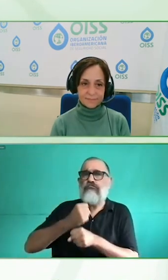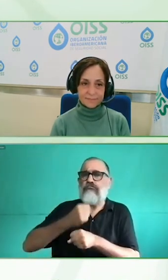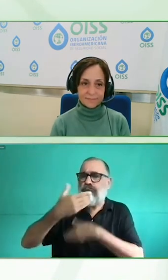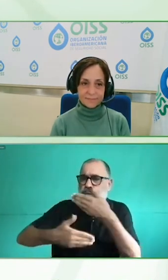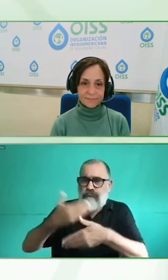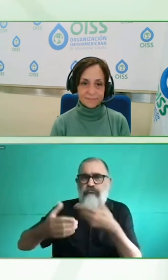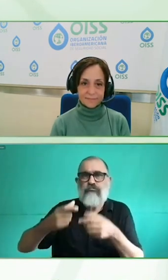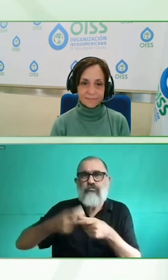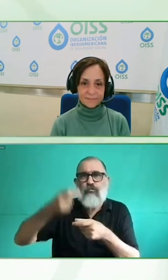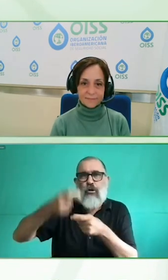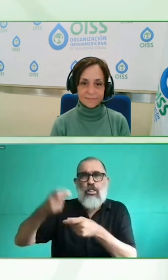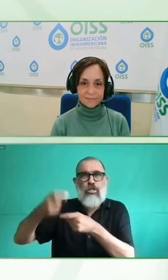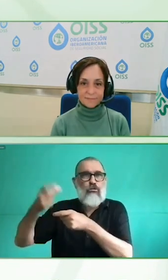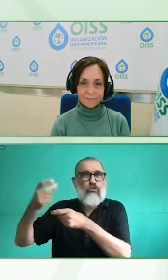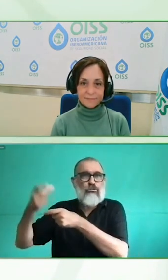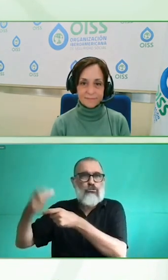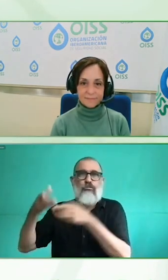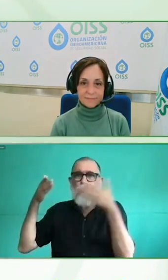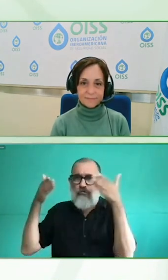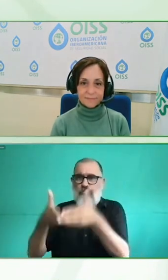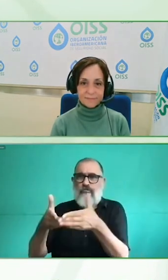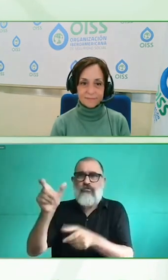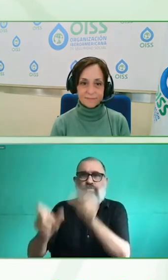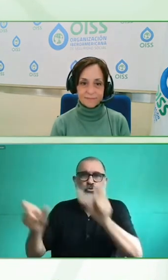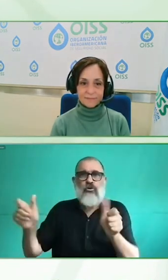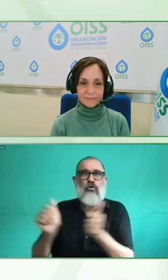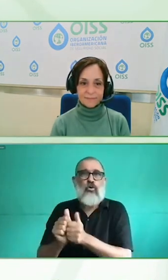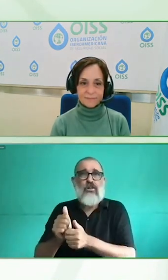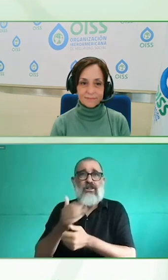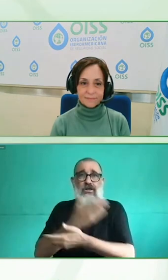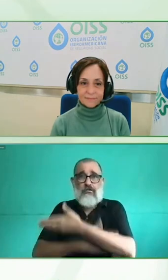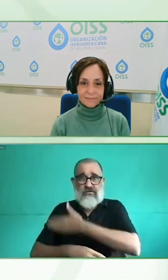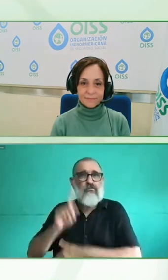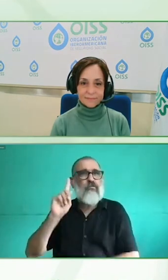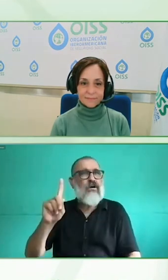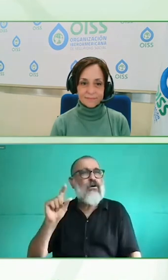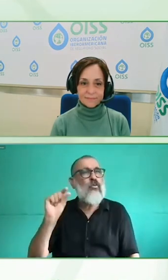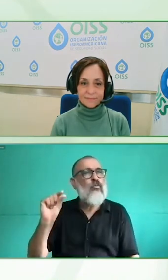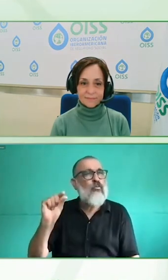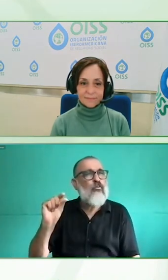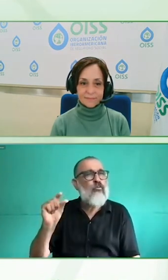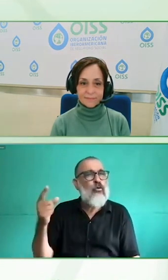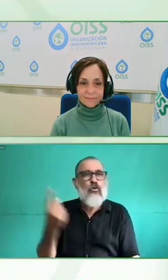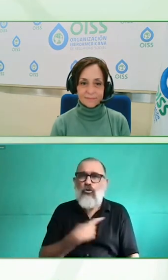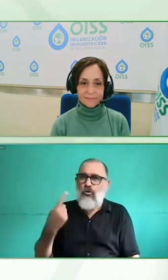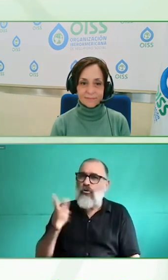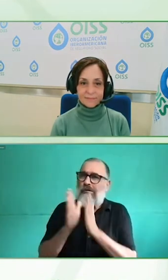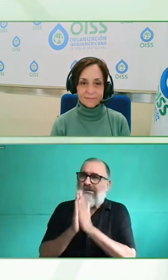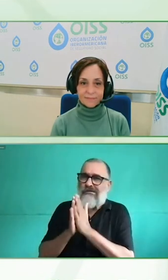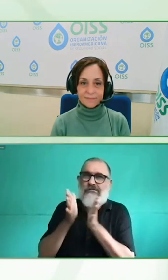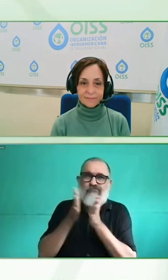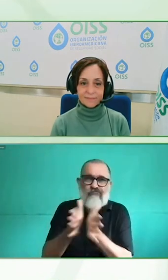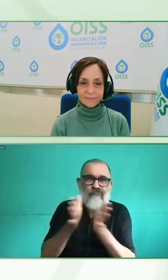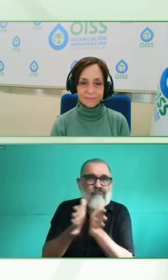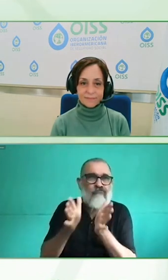a tu pregunta me olvidé mencionar que hace tres meses creo